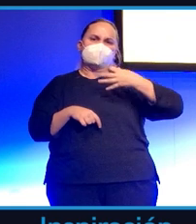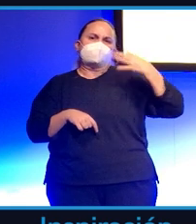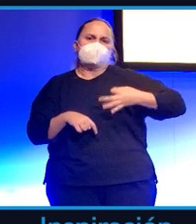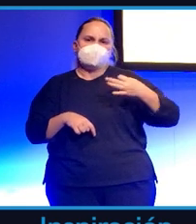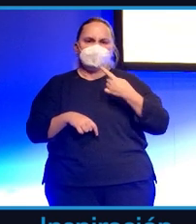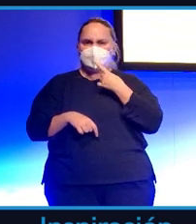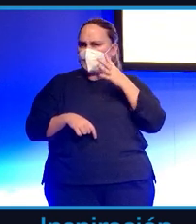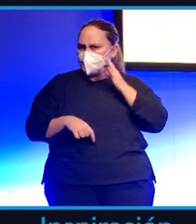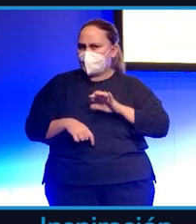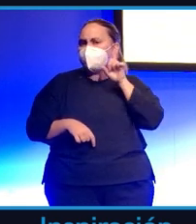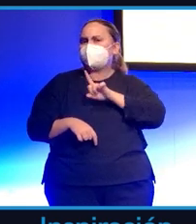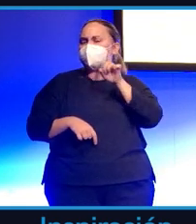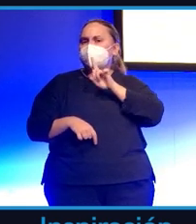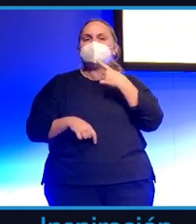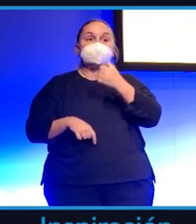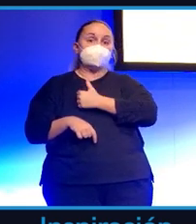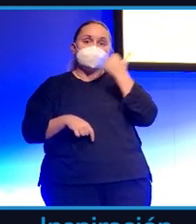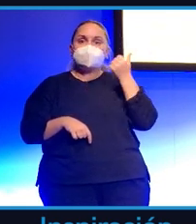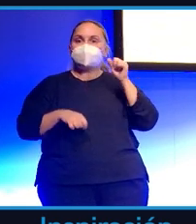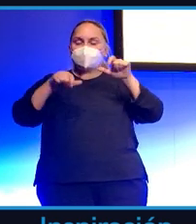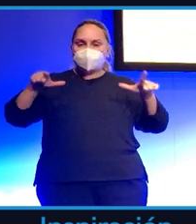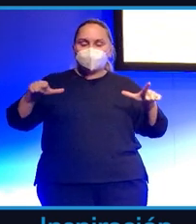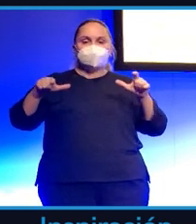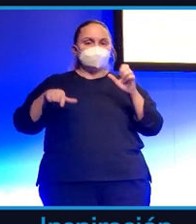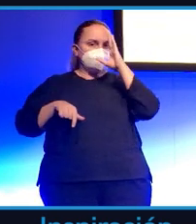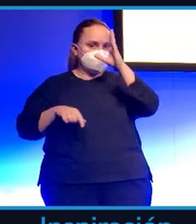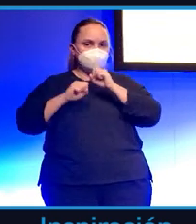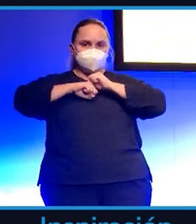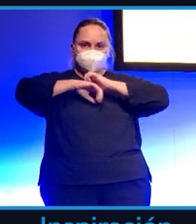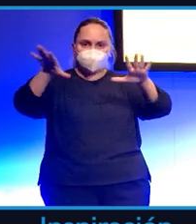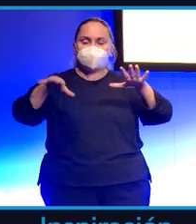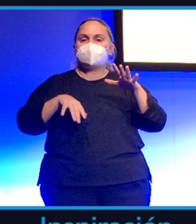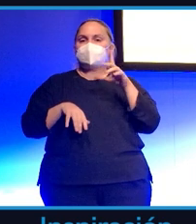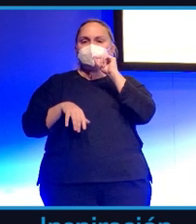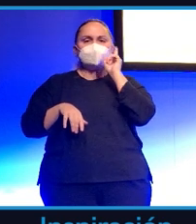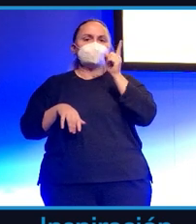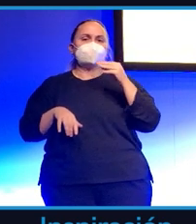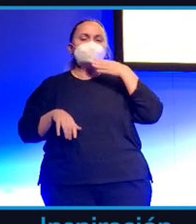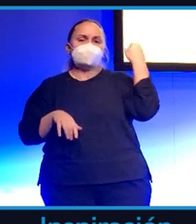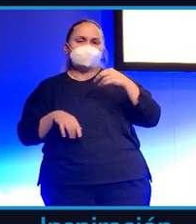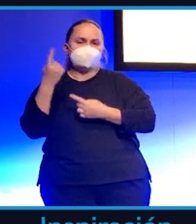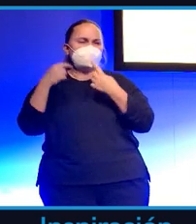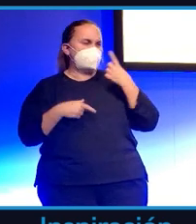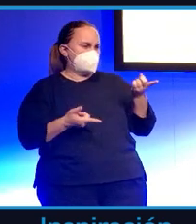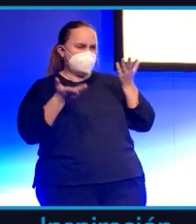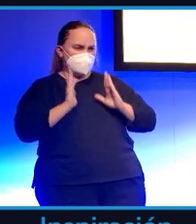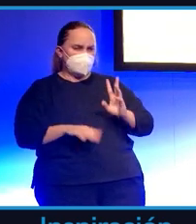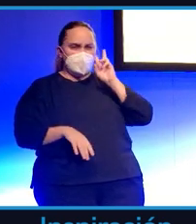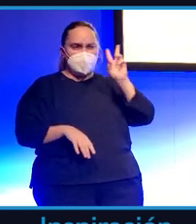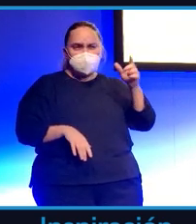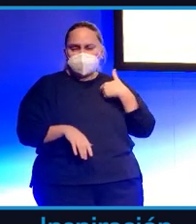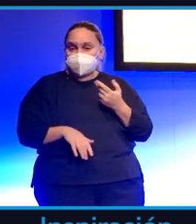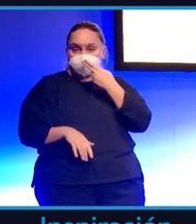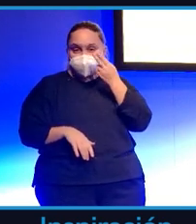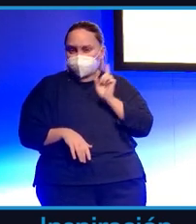30, de 40 años dice es que me da pereza entrar ahí, que no me cuentan nada interesante, esto que ven mis hijos. Bueno, yo creo